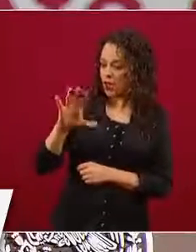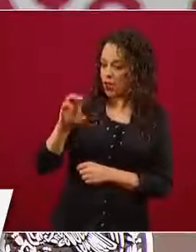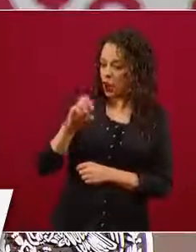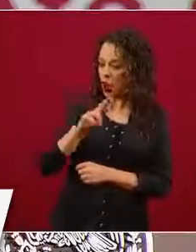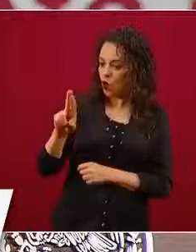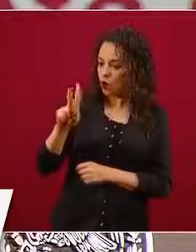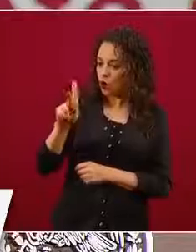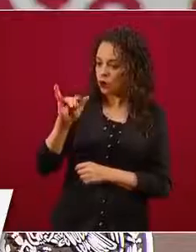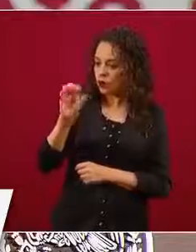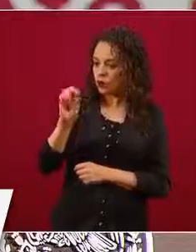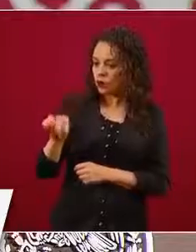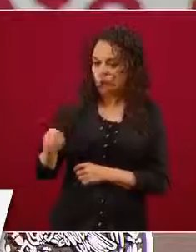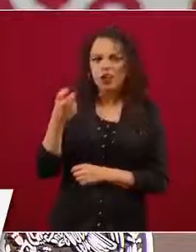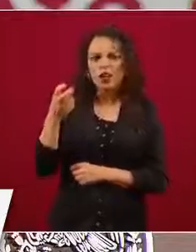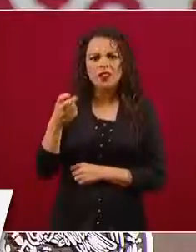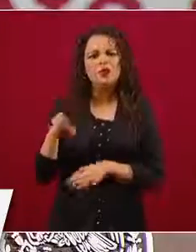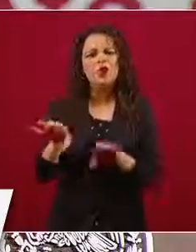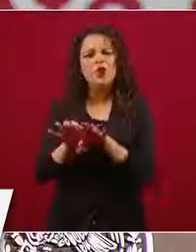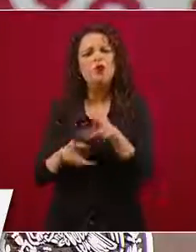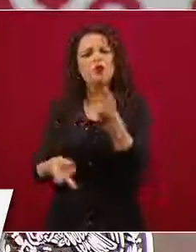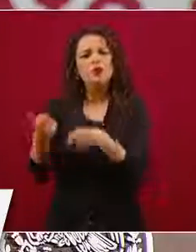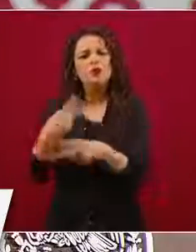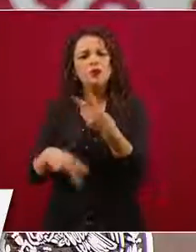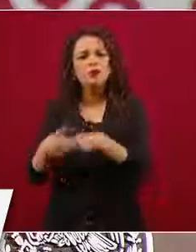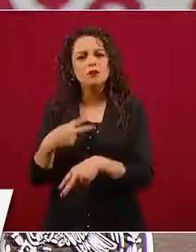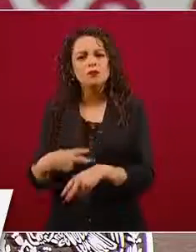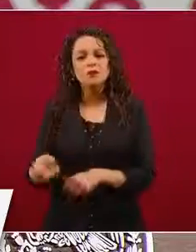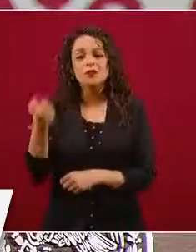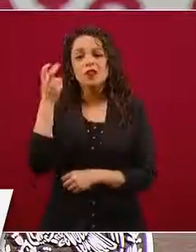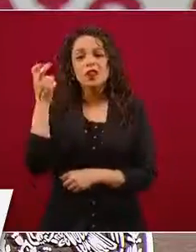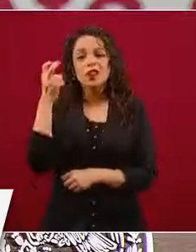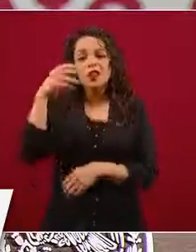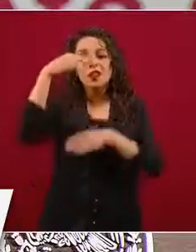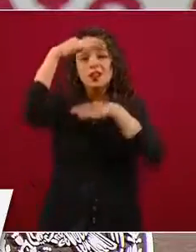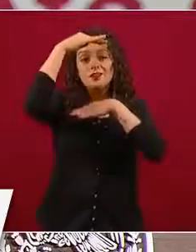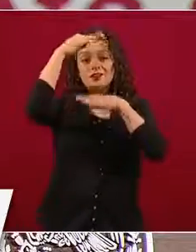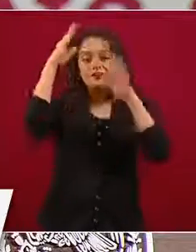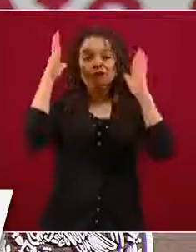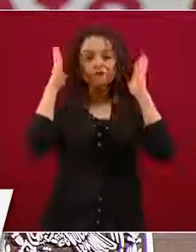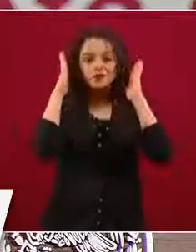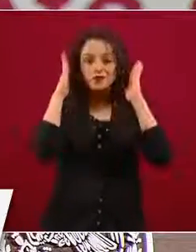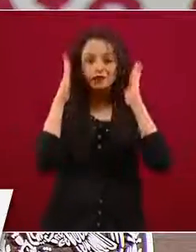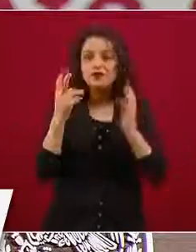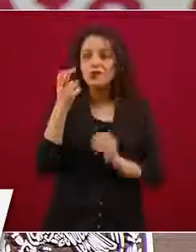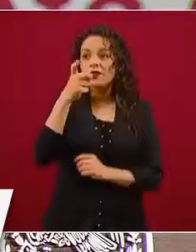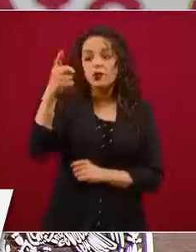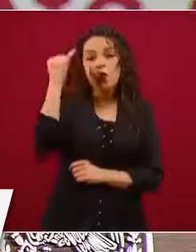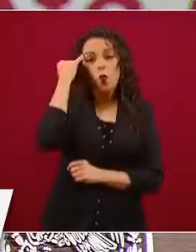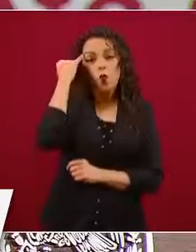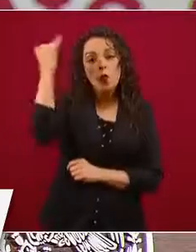¿cómo surge todo esto? Pues el conservadurismo, son las modas que fueron creando.